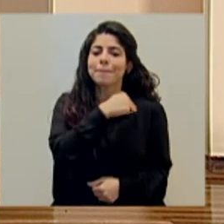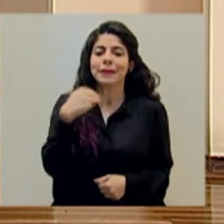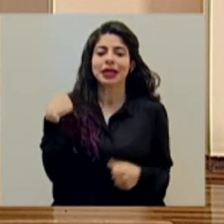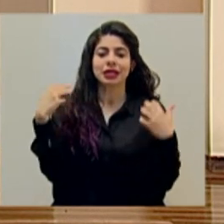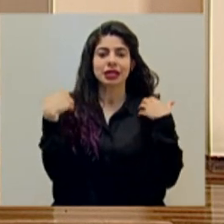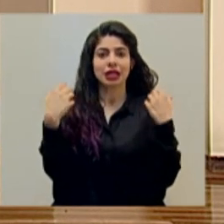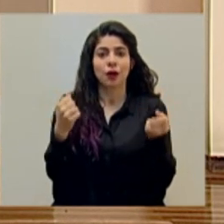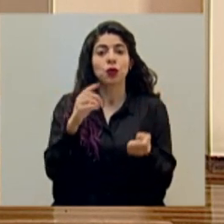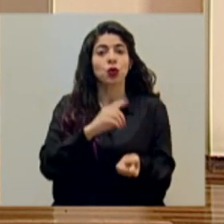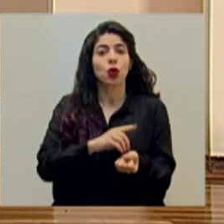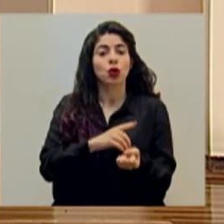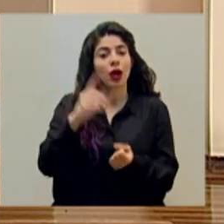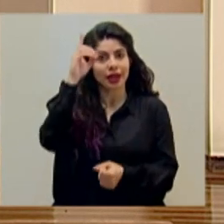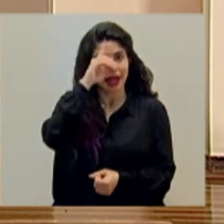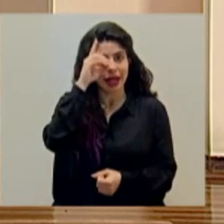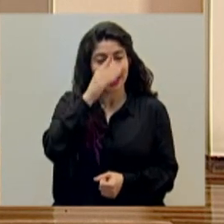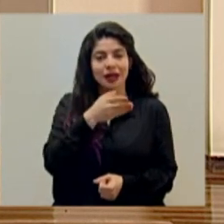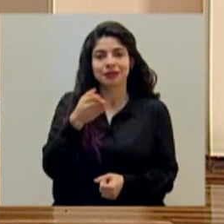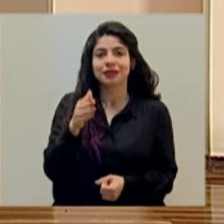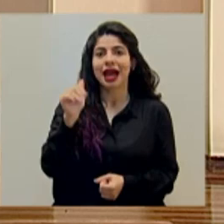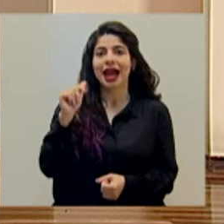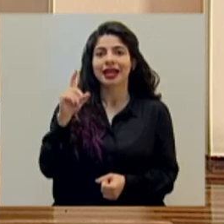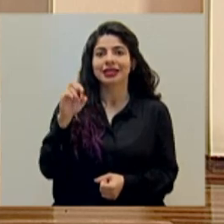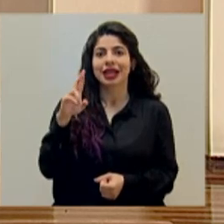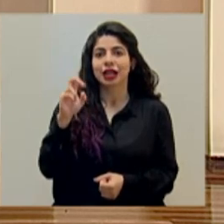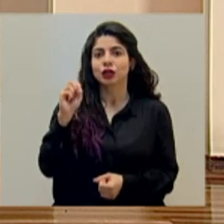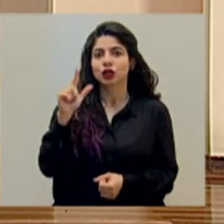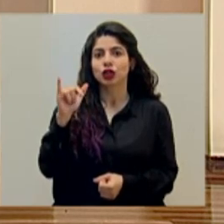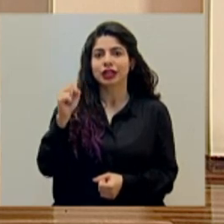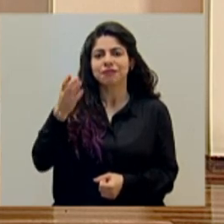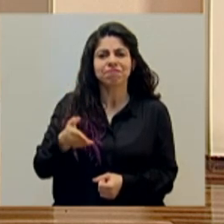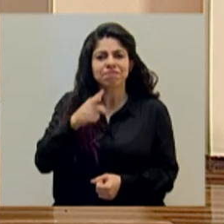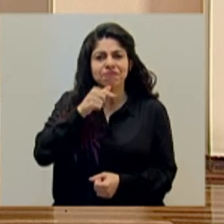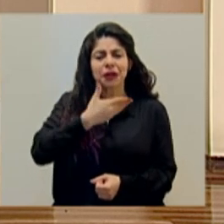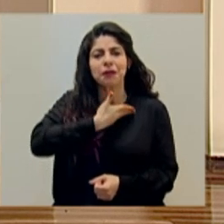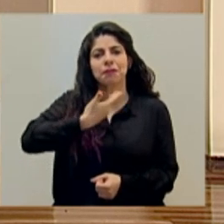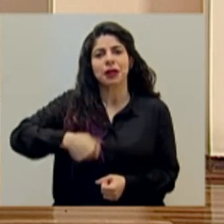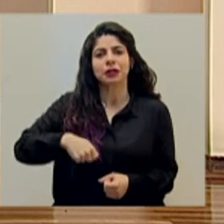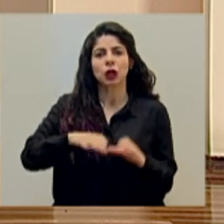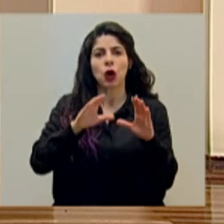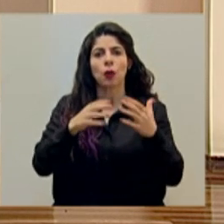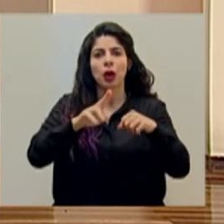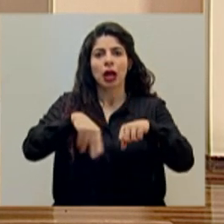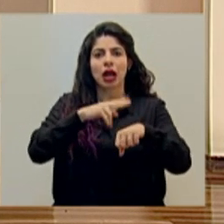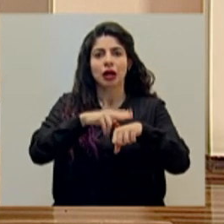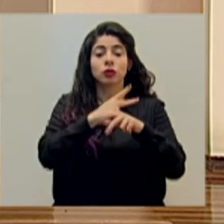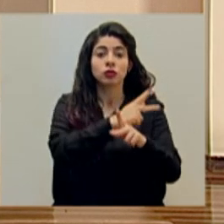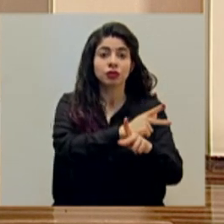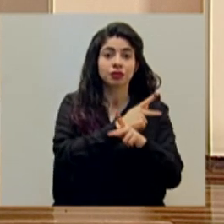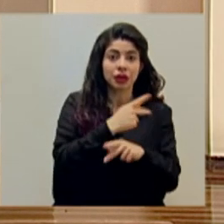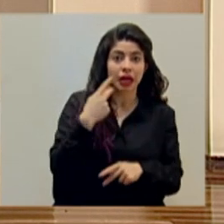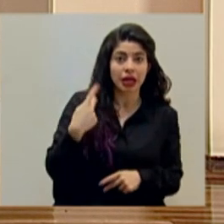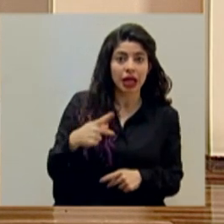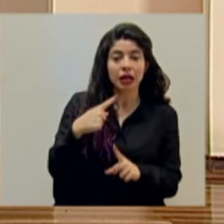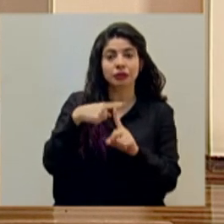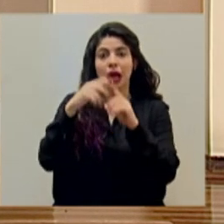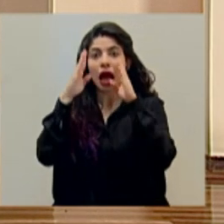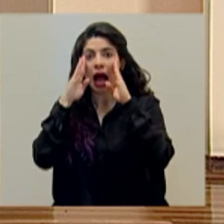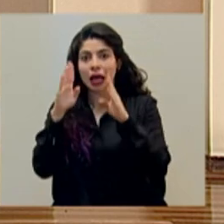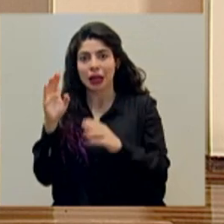Salud, doctor Daniel Salas, don Alexander Solís, presidente de la Comisión Nacional de Prevención de Riesgos y Atención de Emergencias,